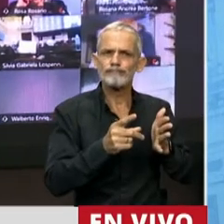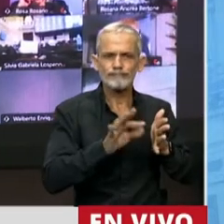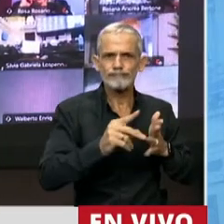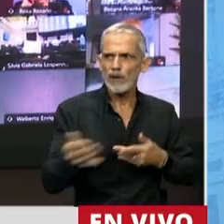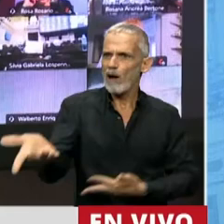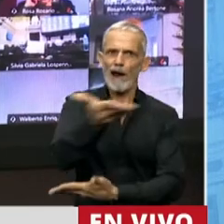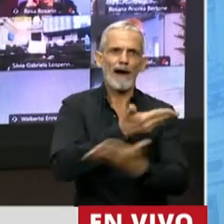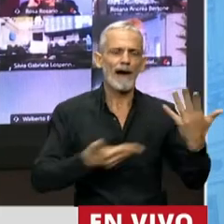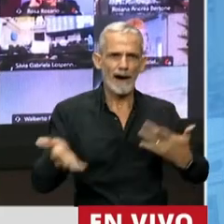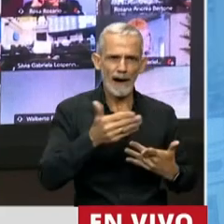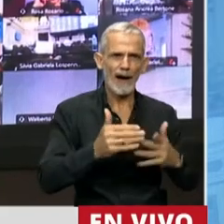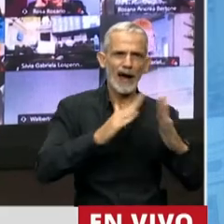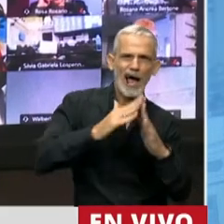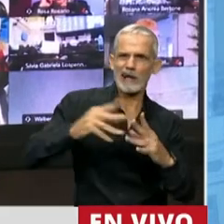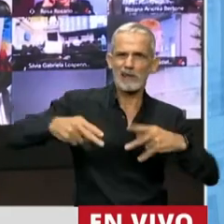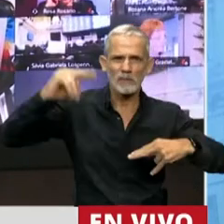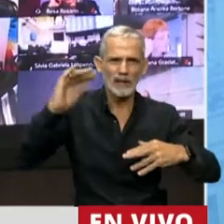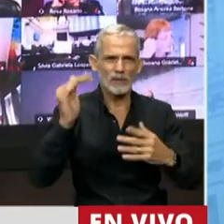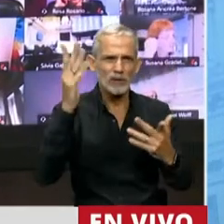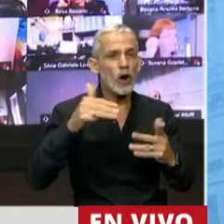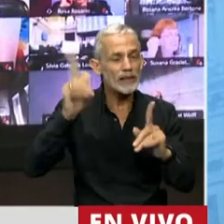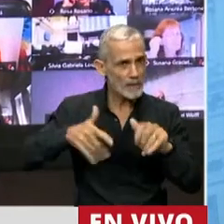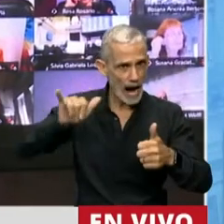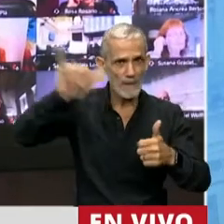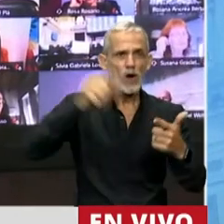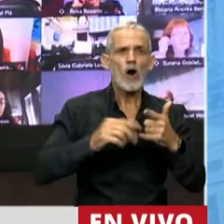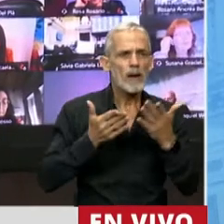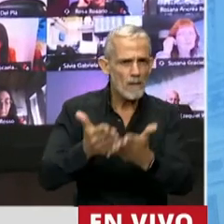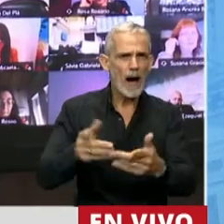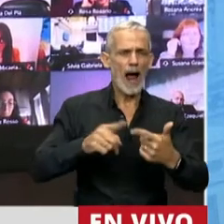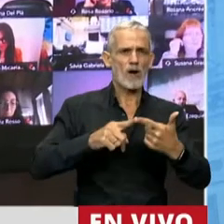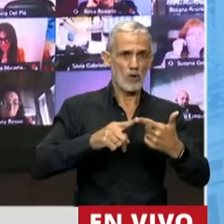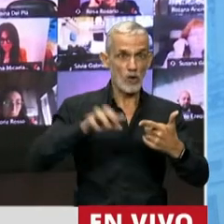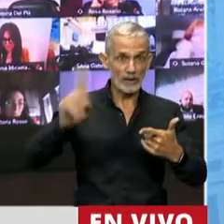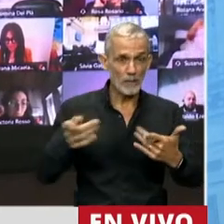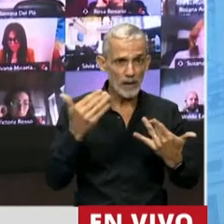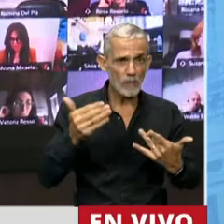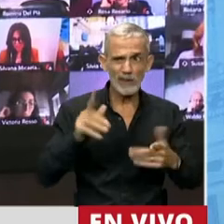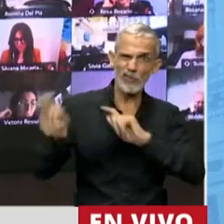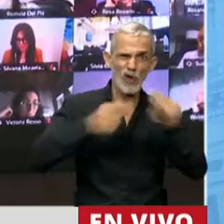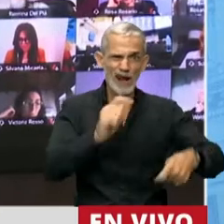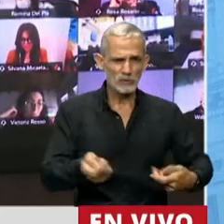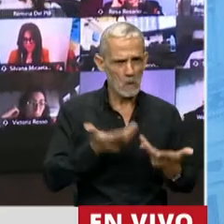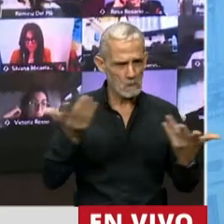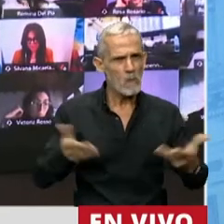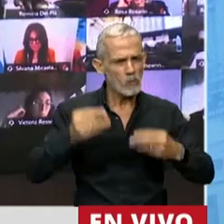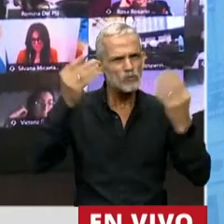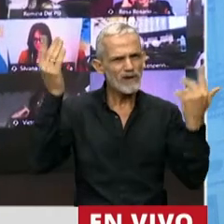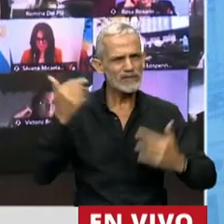circulación no solamente de inmuebles, sino también de aeronaves, de buques. Pensemos en muchos casos